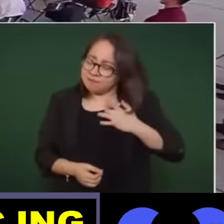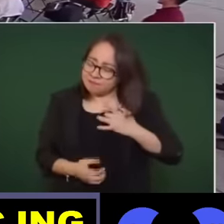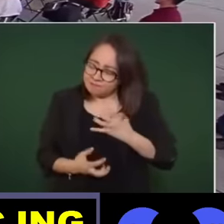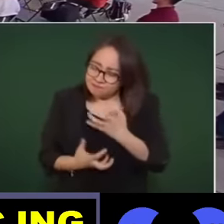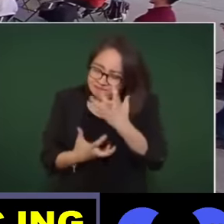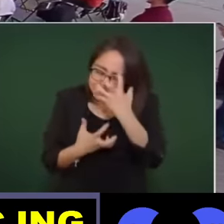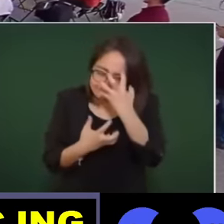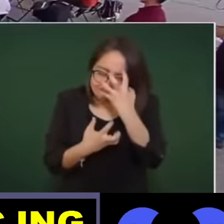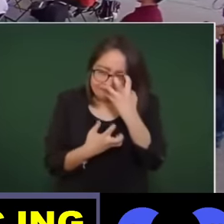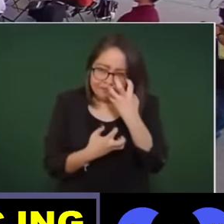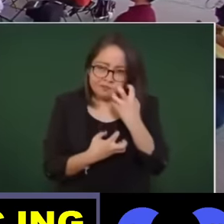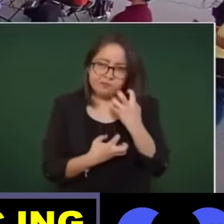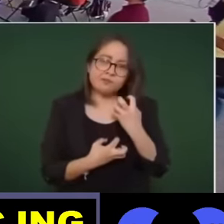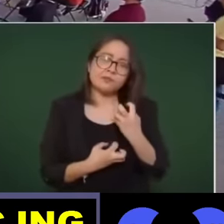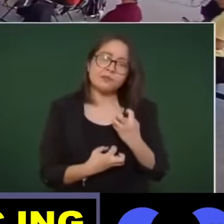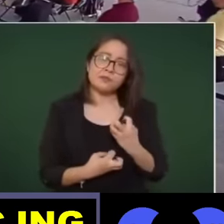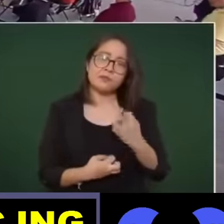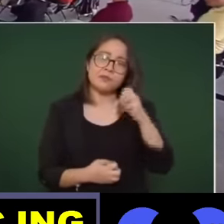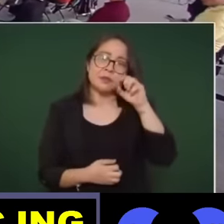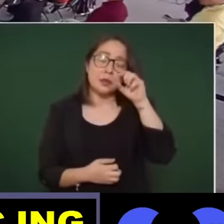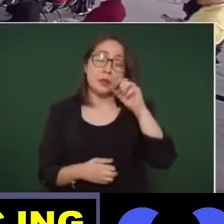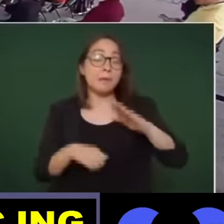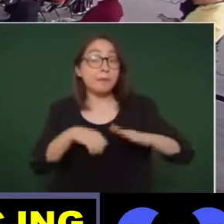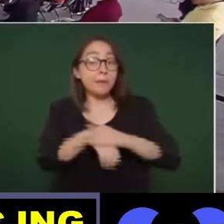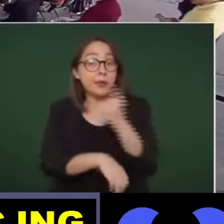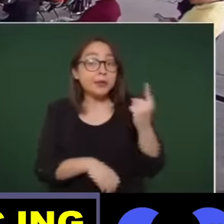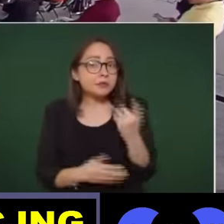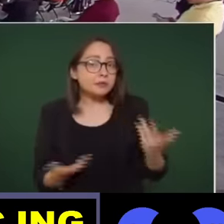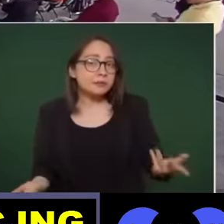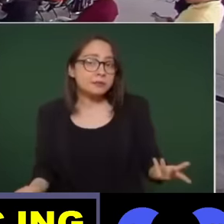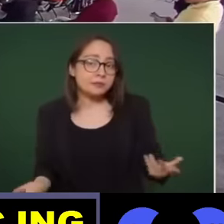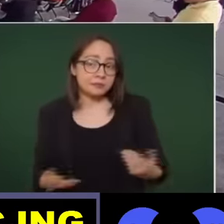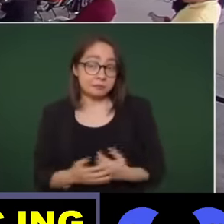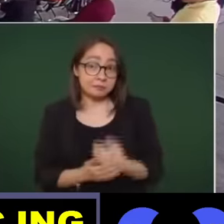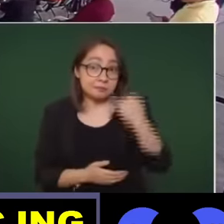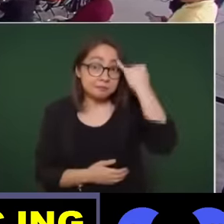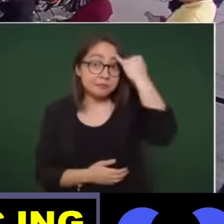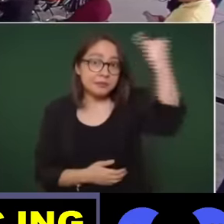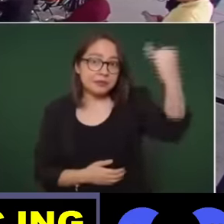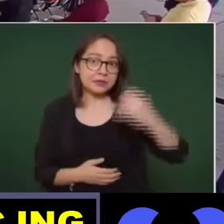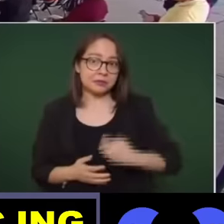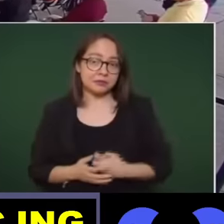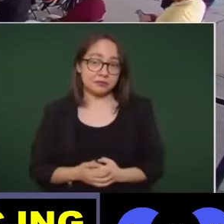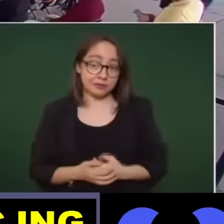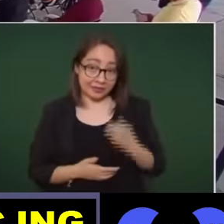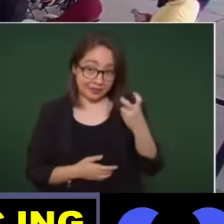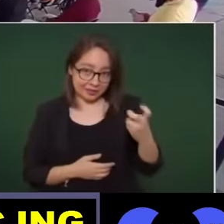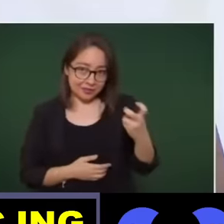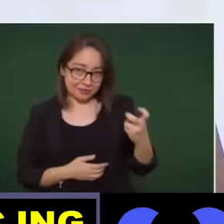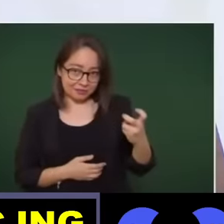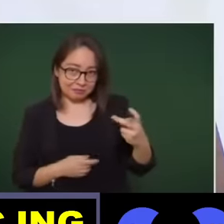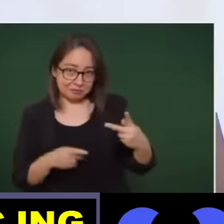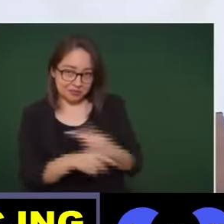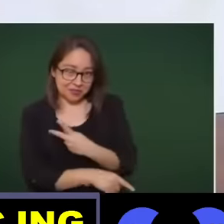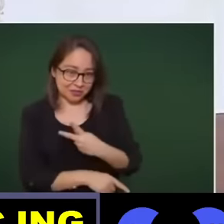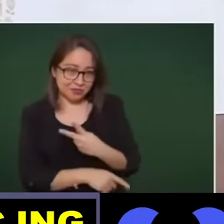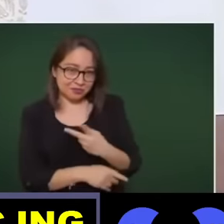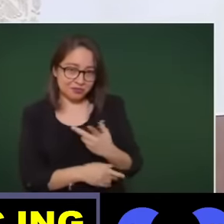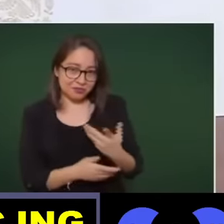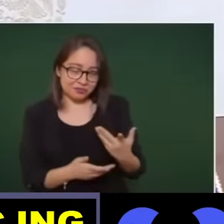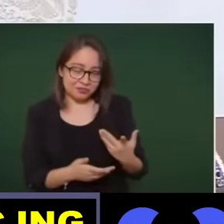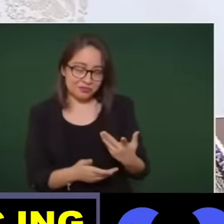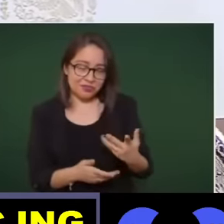porque imagínense era una práctica que habían